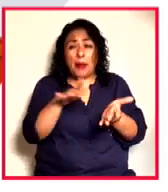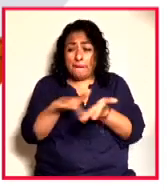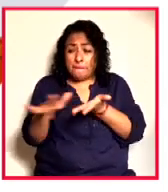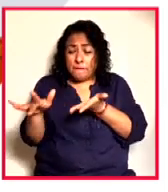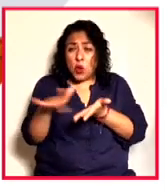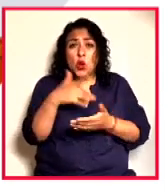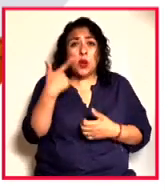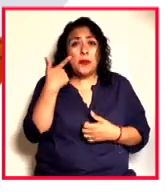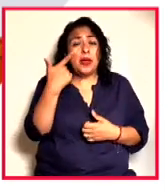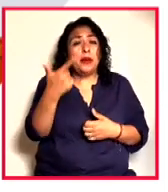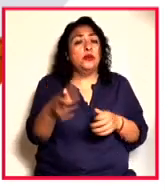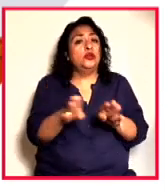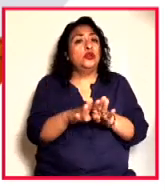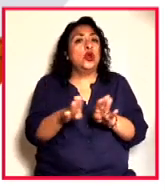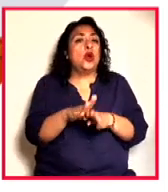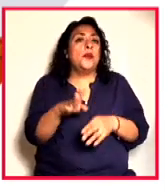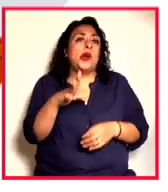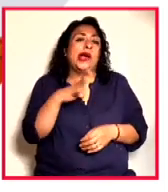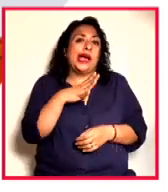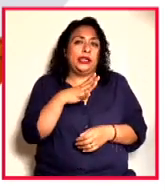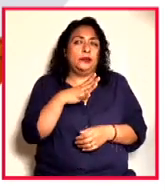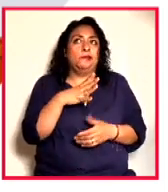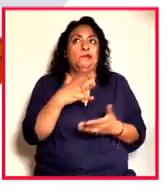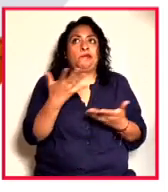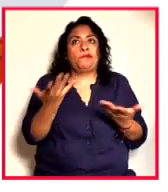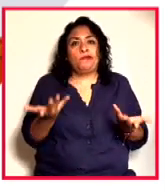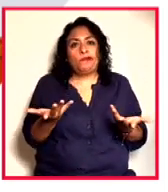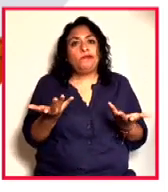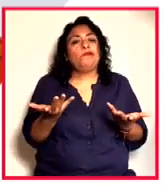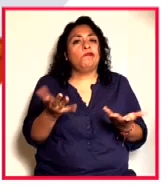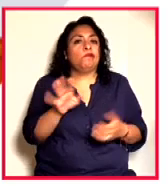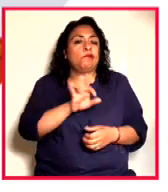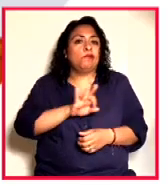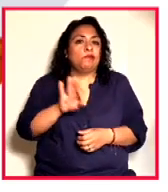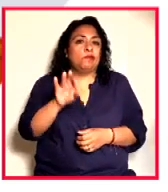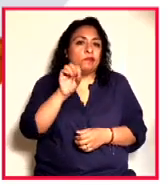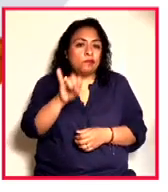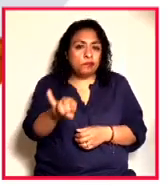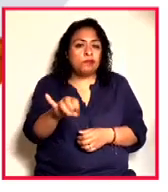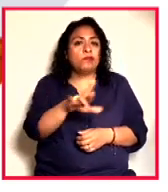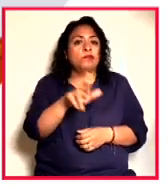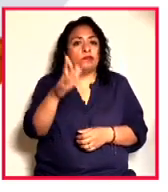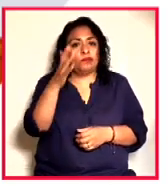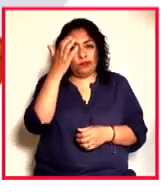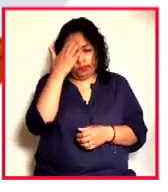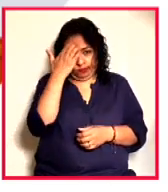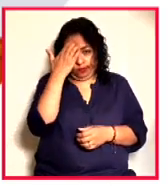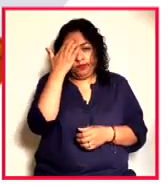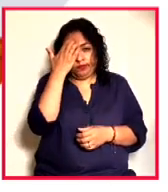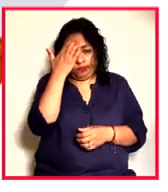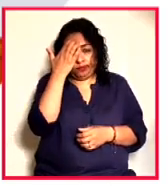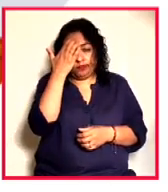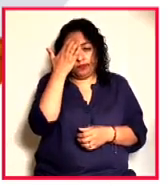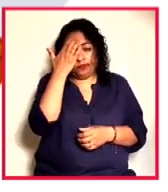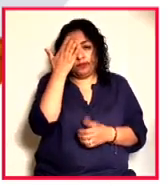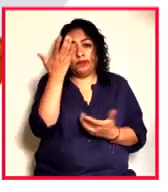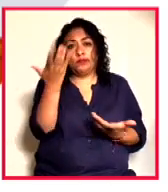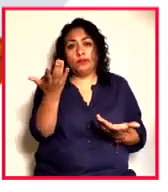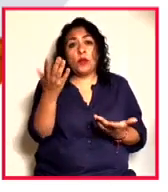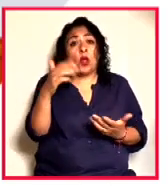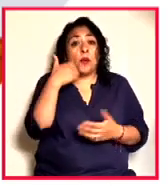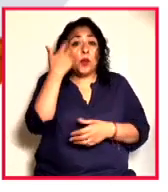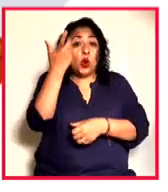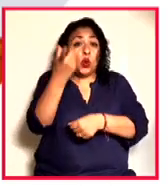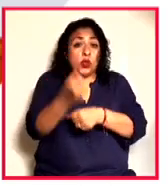esta posibilidad de reconocer la voluntad,